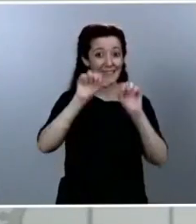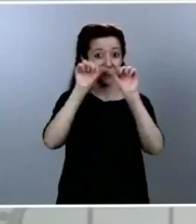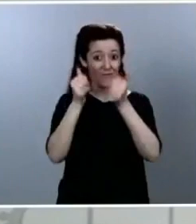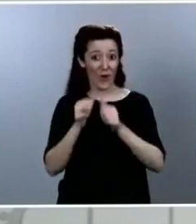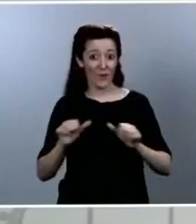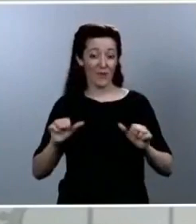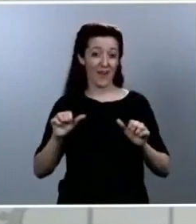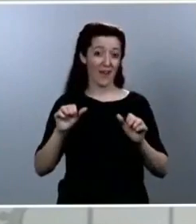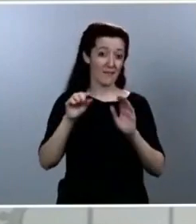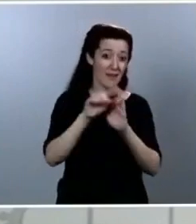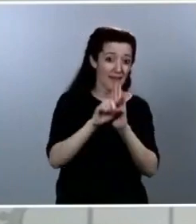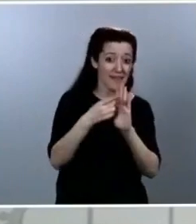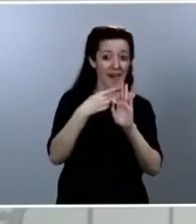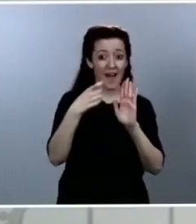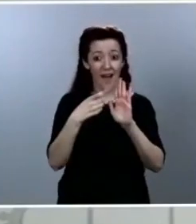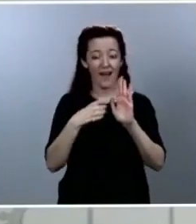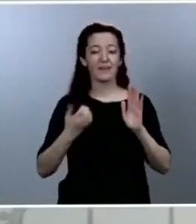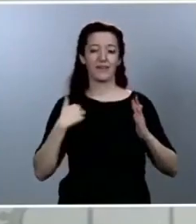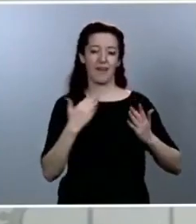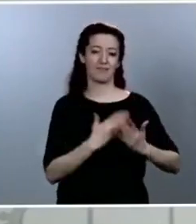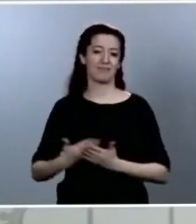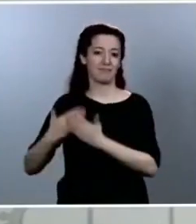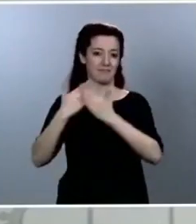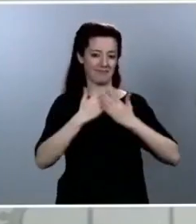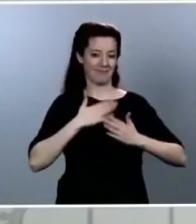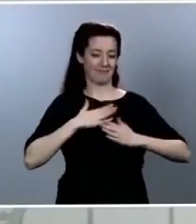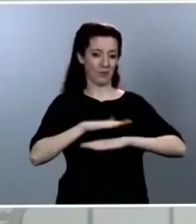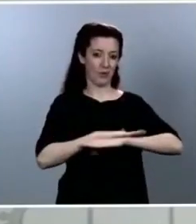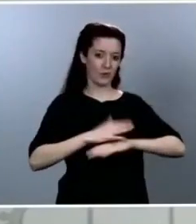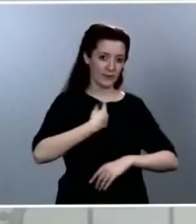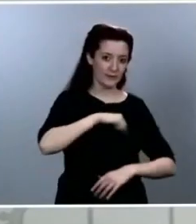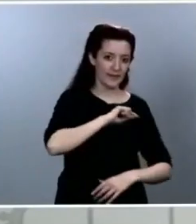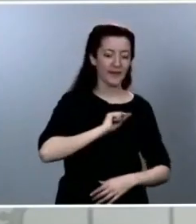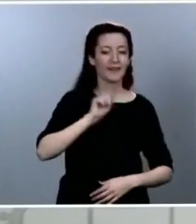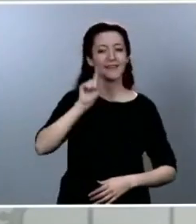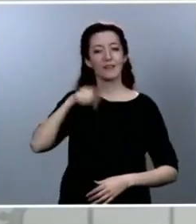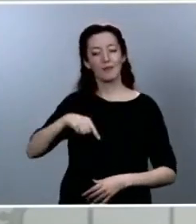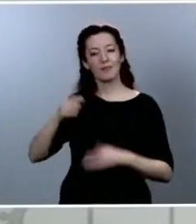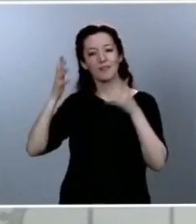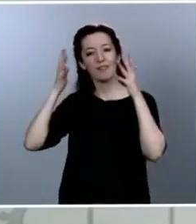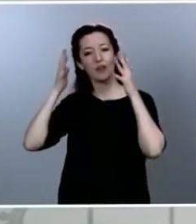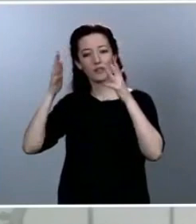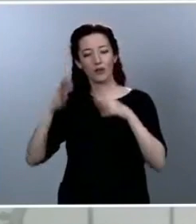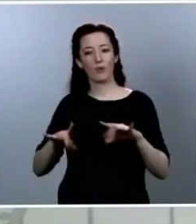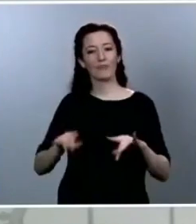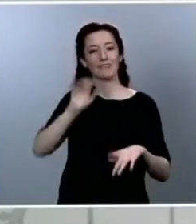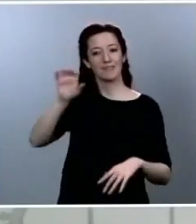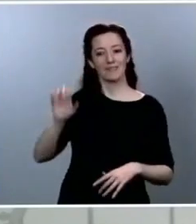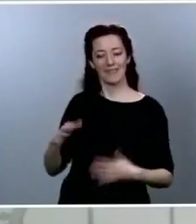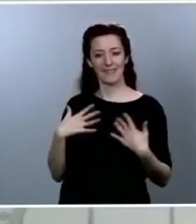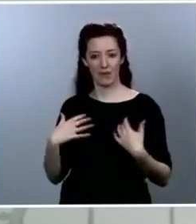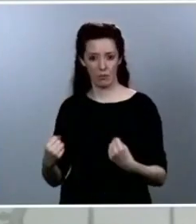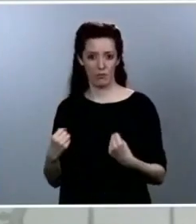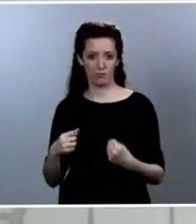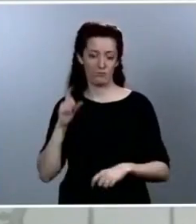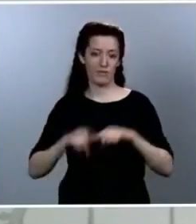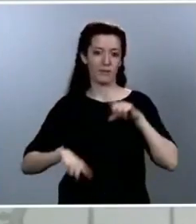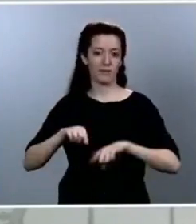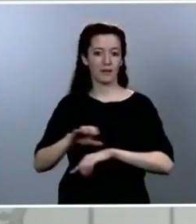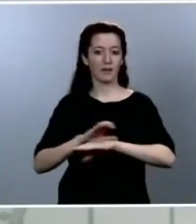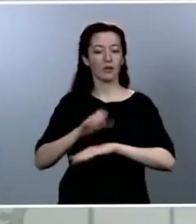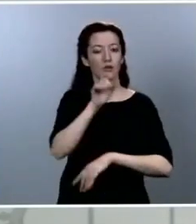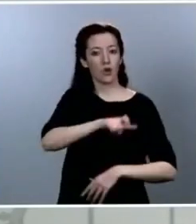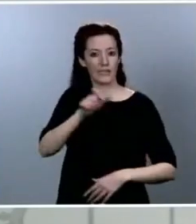también de manera sistemática en el Consejo Interterritorial de Salud con los distintos consejeros y consejeras de sanidad de los distintos territorios, de los distintos